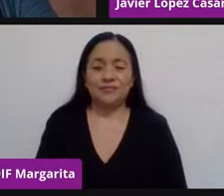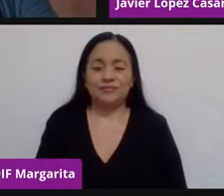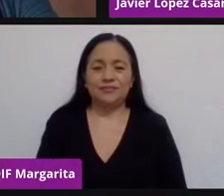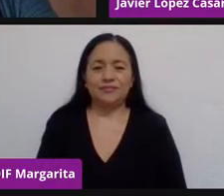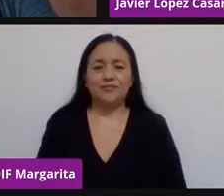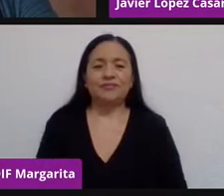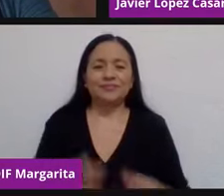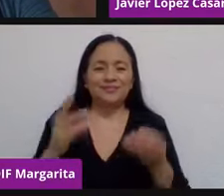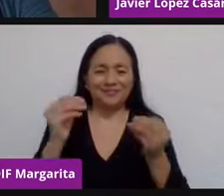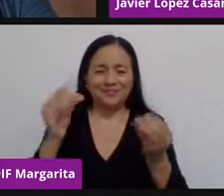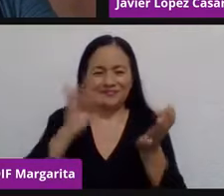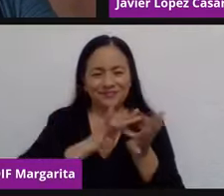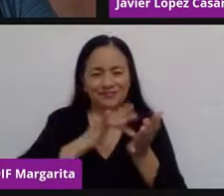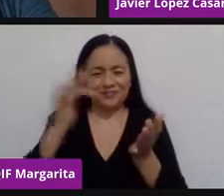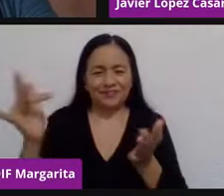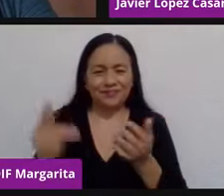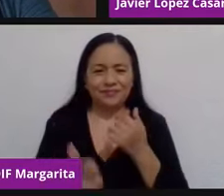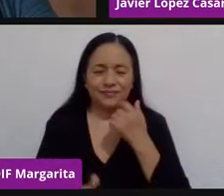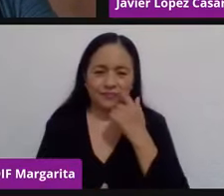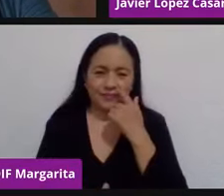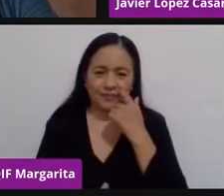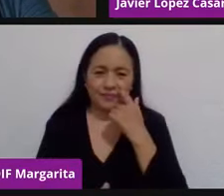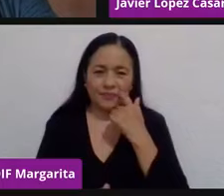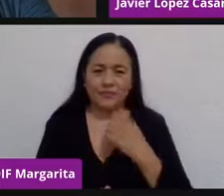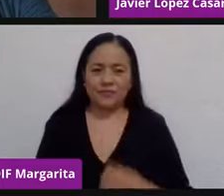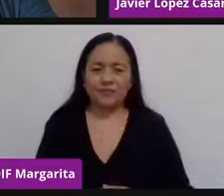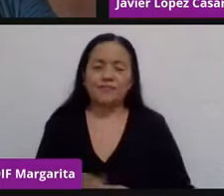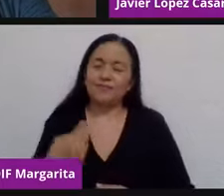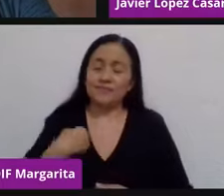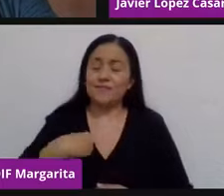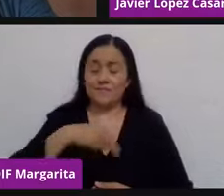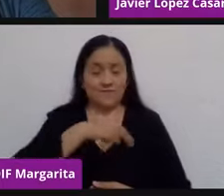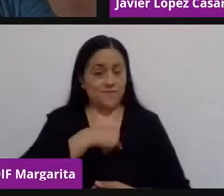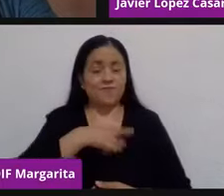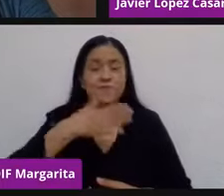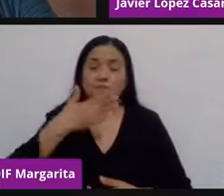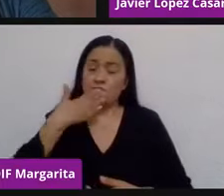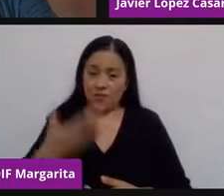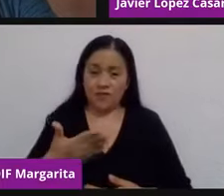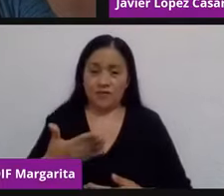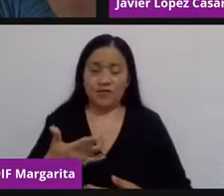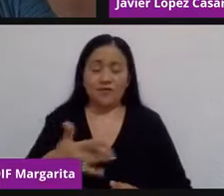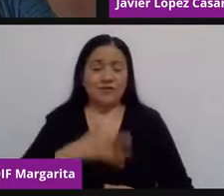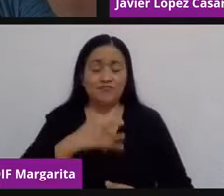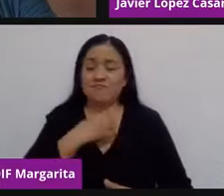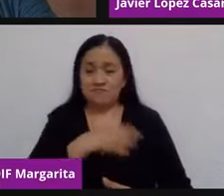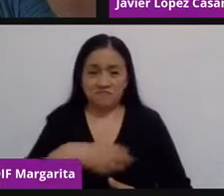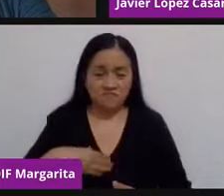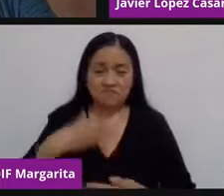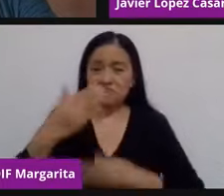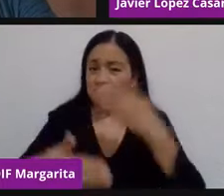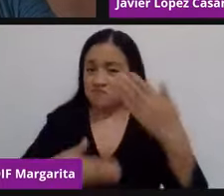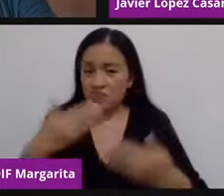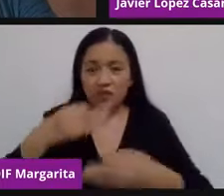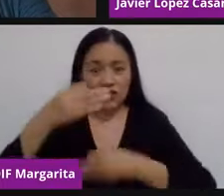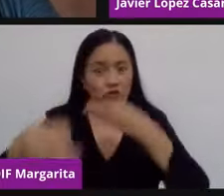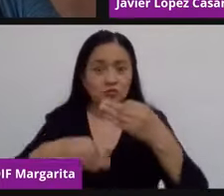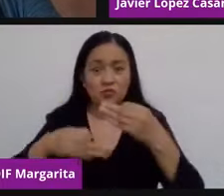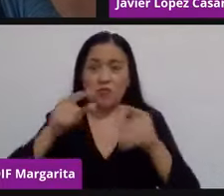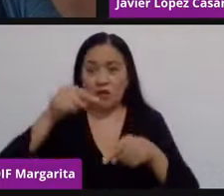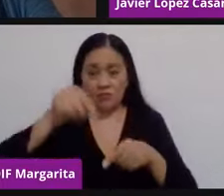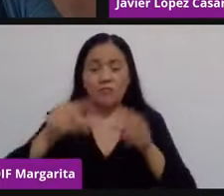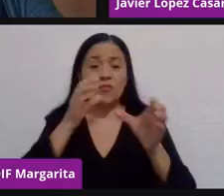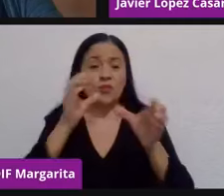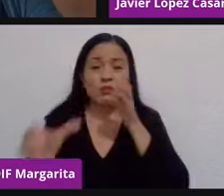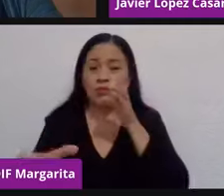Muchísimas gracias, Norma. Un placer compartir espacio, pantalla, un espacio para comunicar, pues para